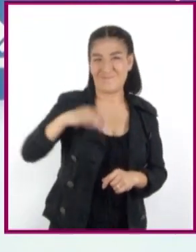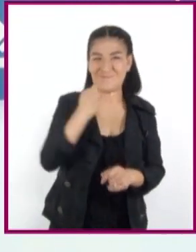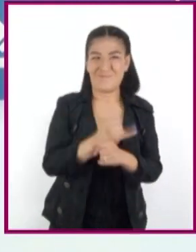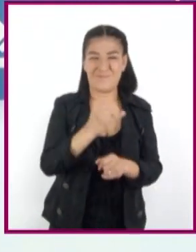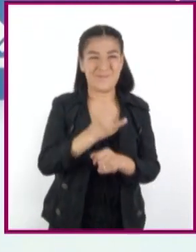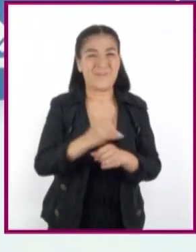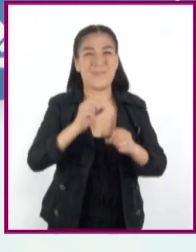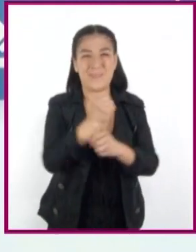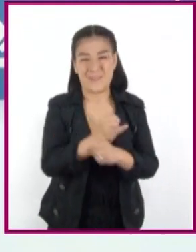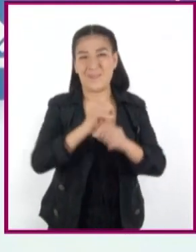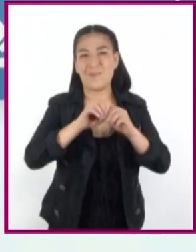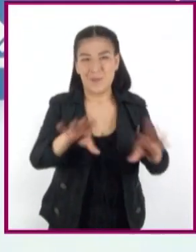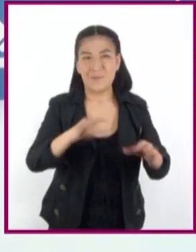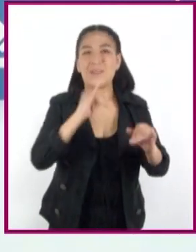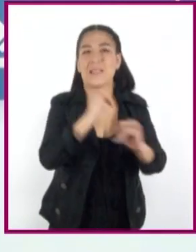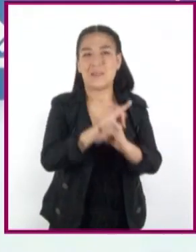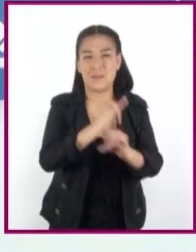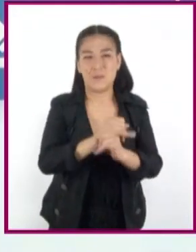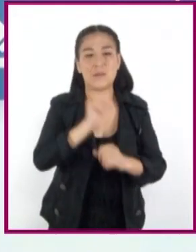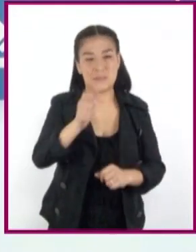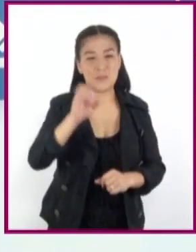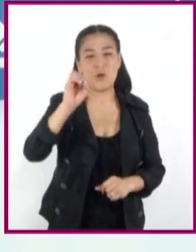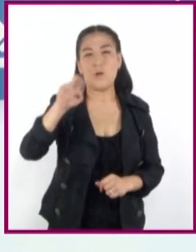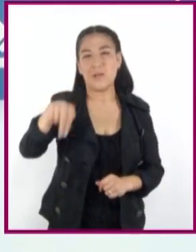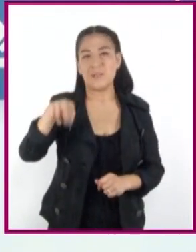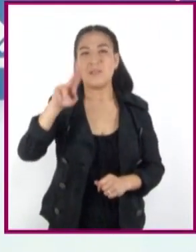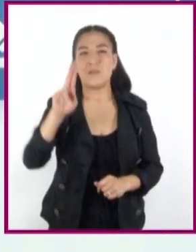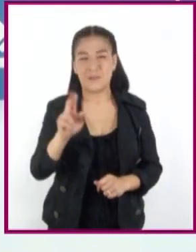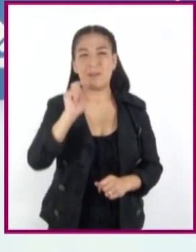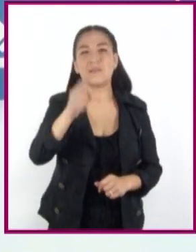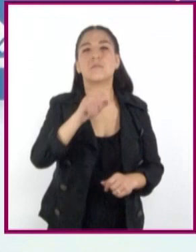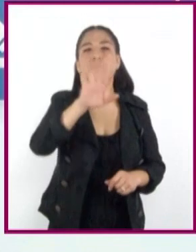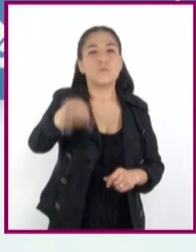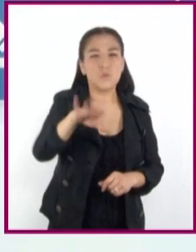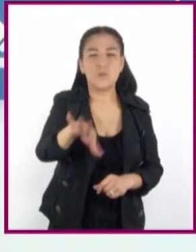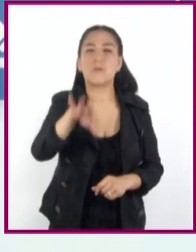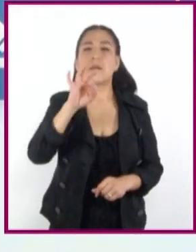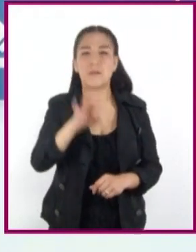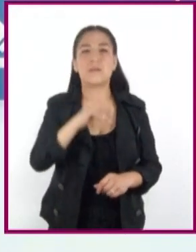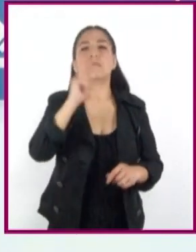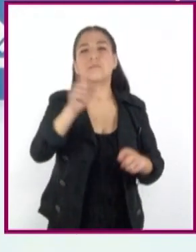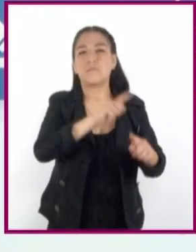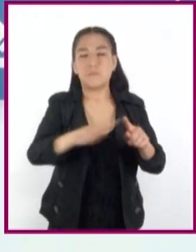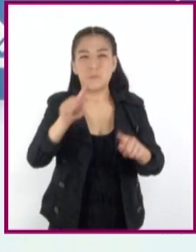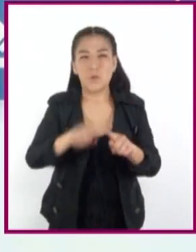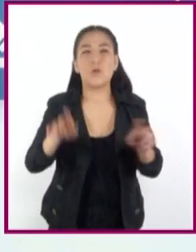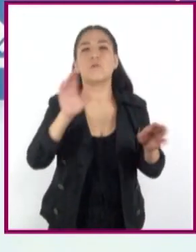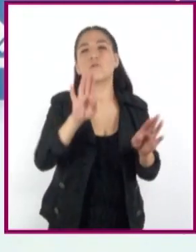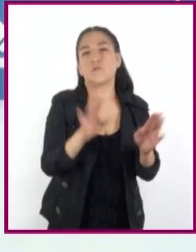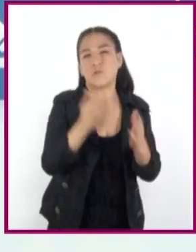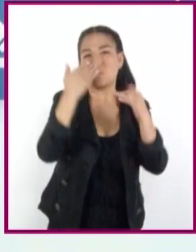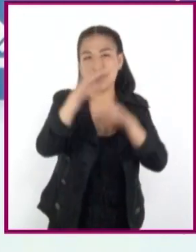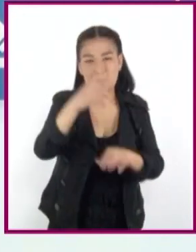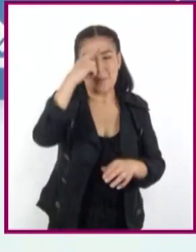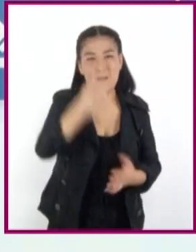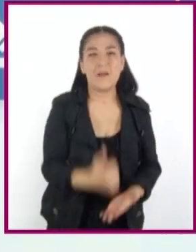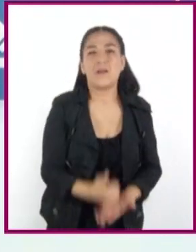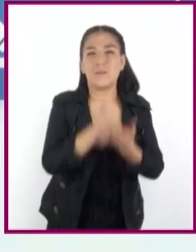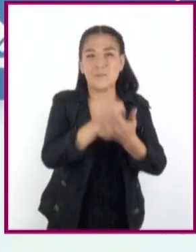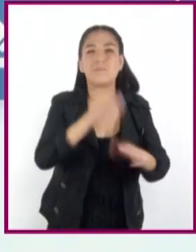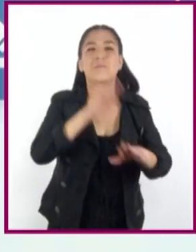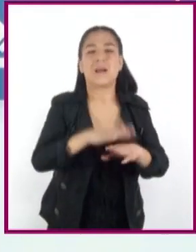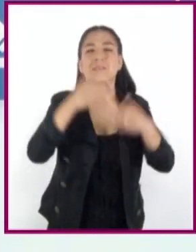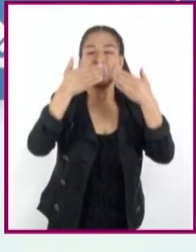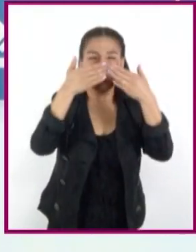y también el de la Organización Mundial de la Salud, donde encontrarán infografías y documentos que les ayudarán a